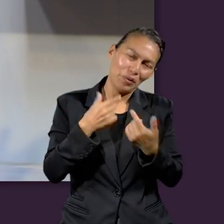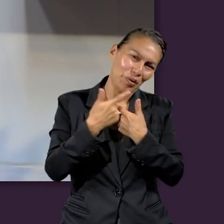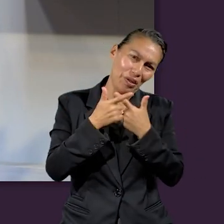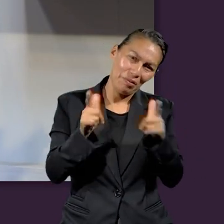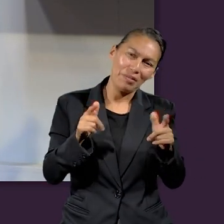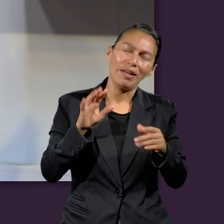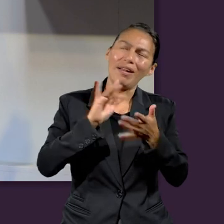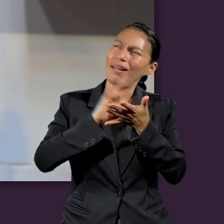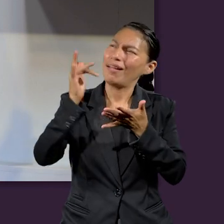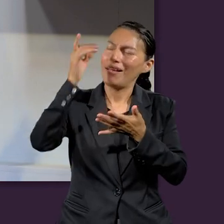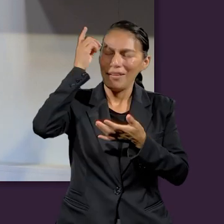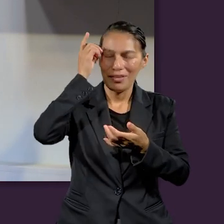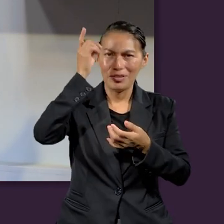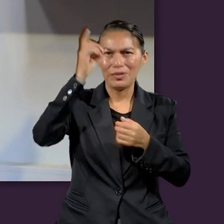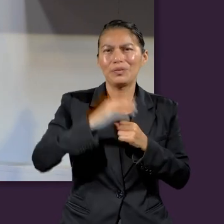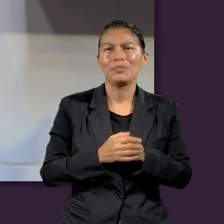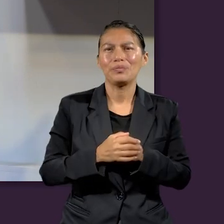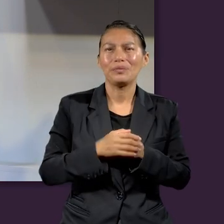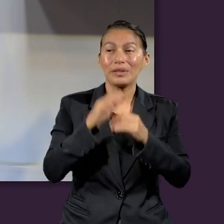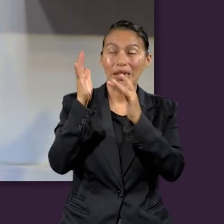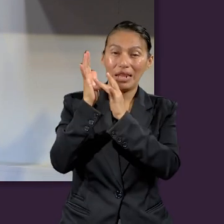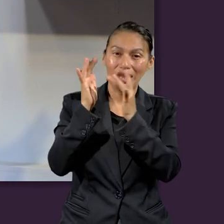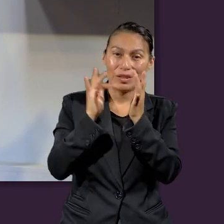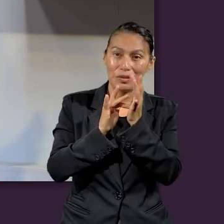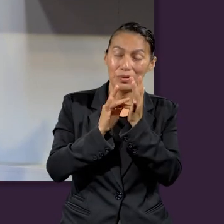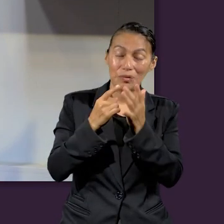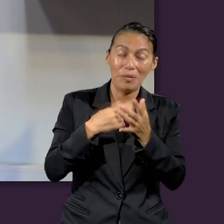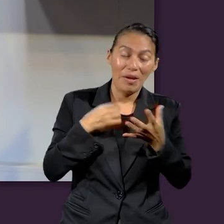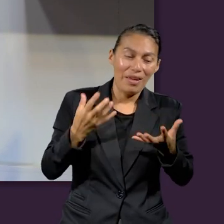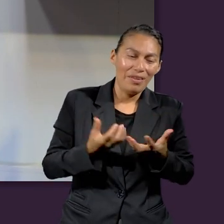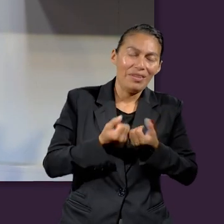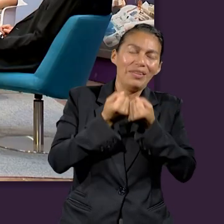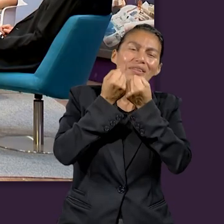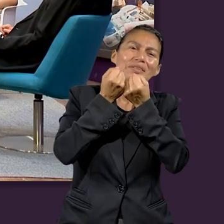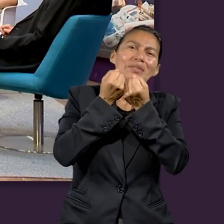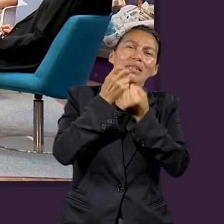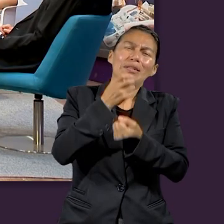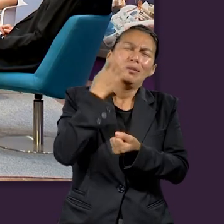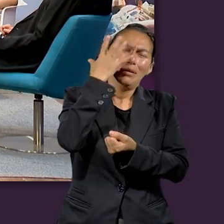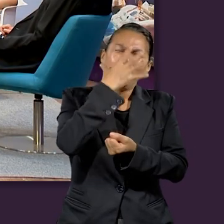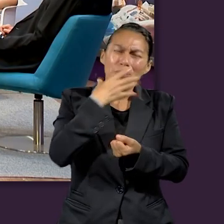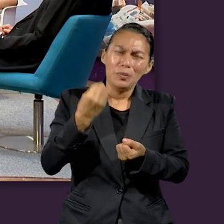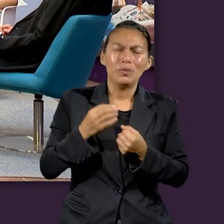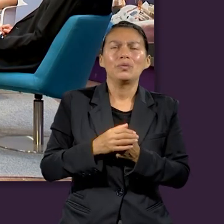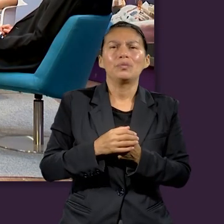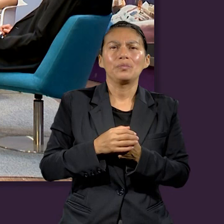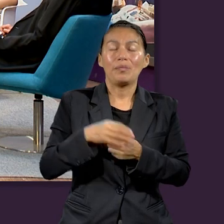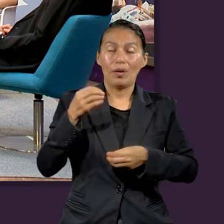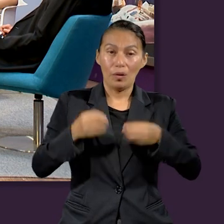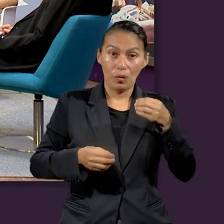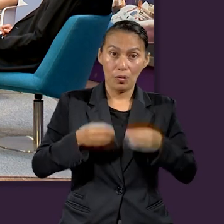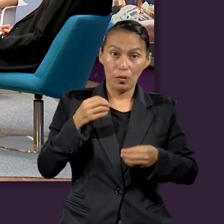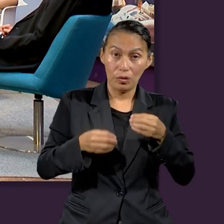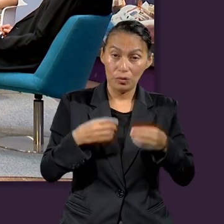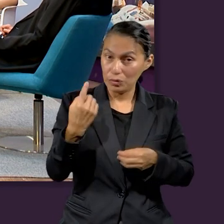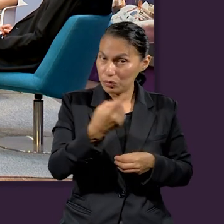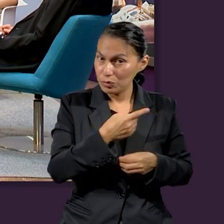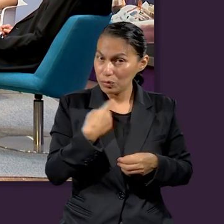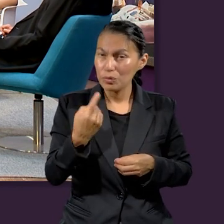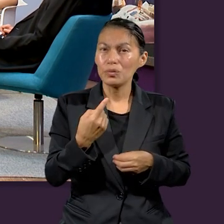¿no? Entonces es interesante ver cómo Jesús es central. Y yo creo que eso es lo bonito del juicio, ¿no? Que nosotros estamos en un